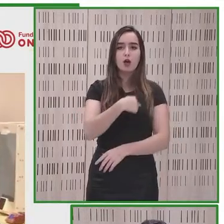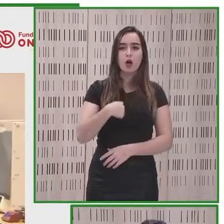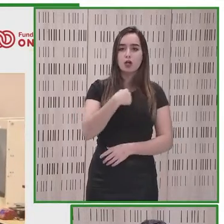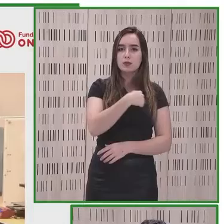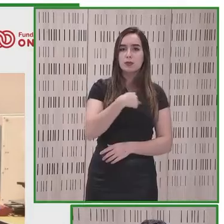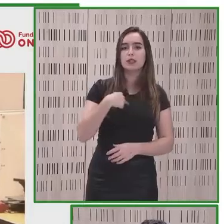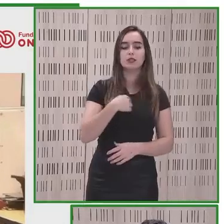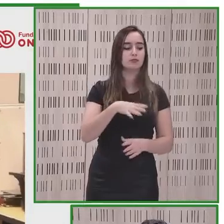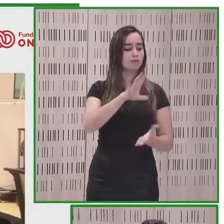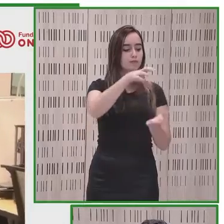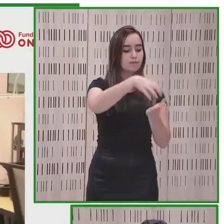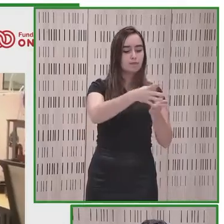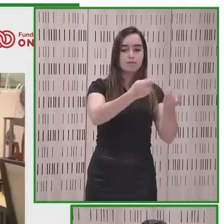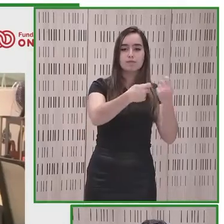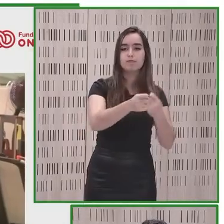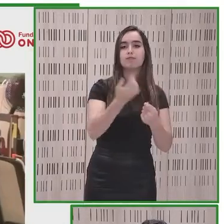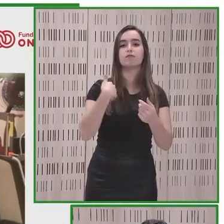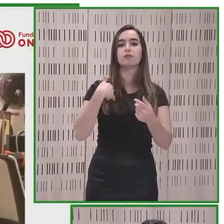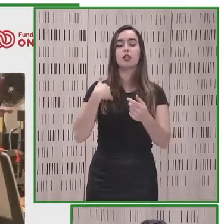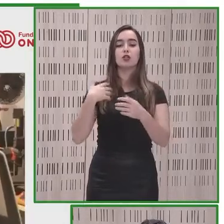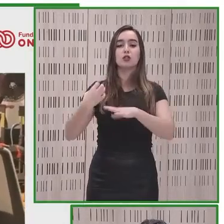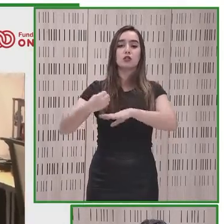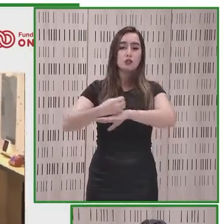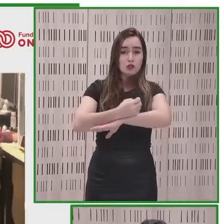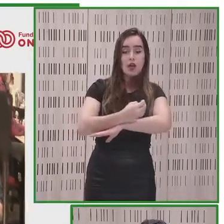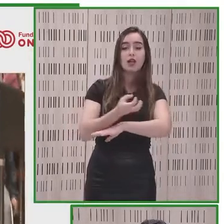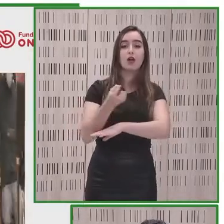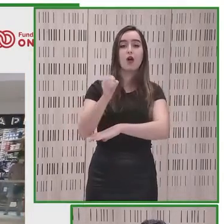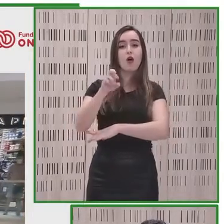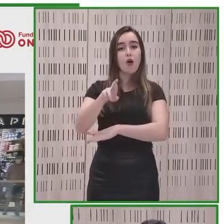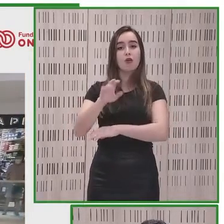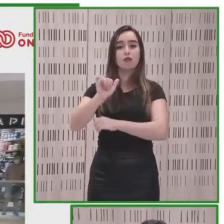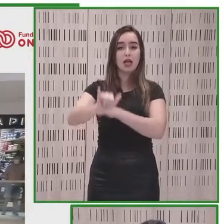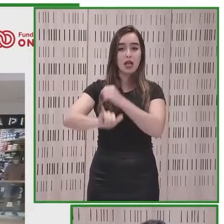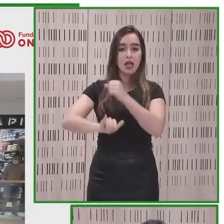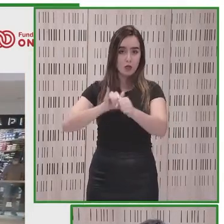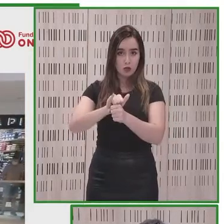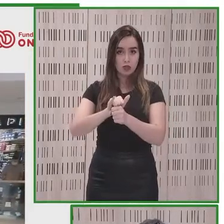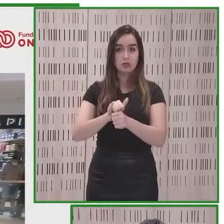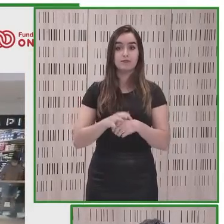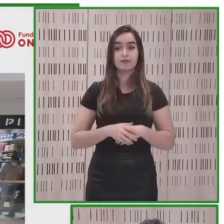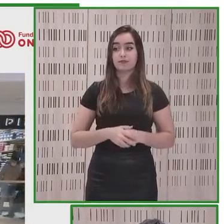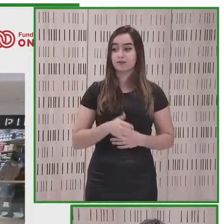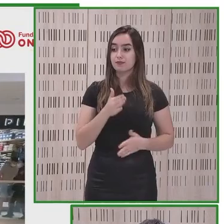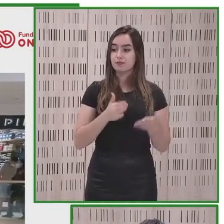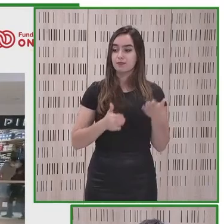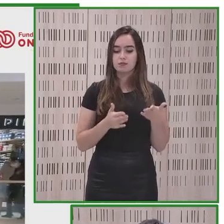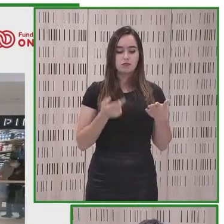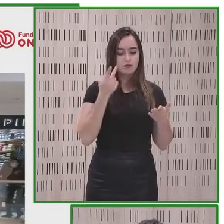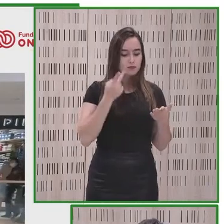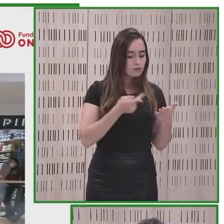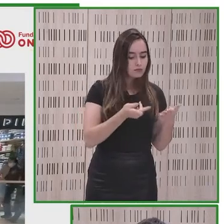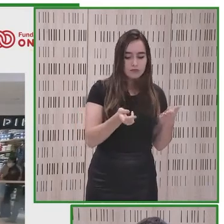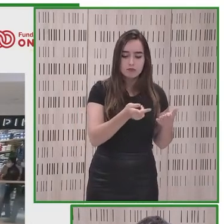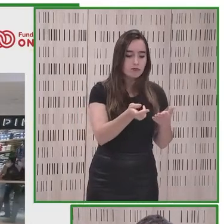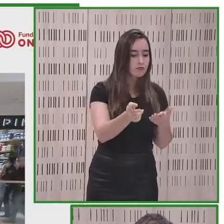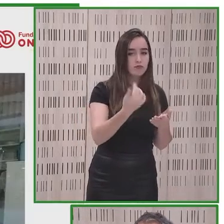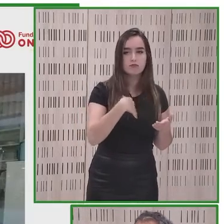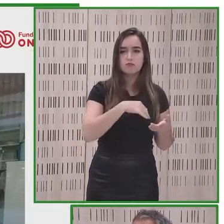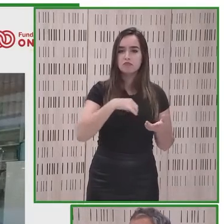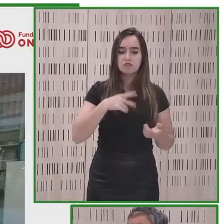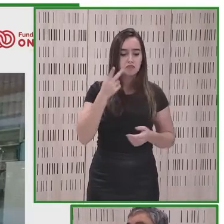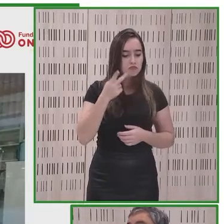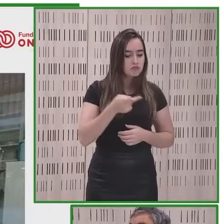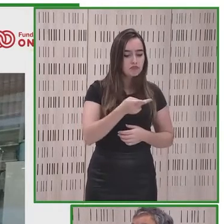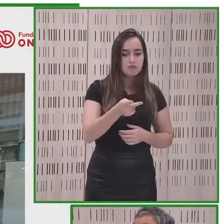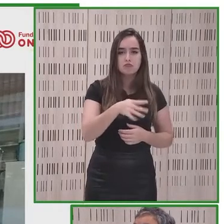comerciales estaciones de tren o aeropuertos entre otros estas imágenes muestran al robot mapeando de forma autónoma el entorno de un